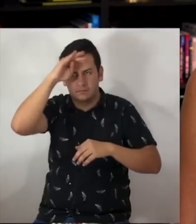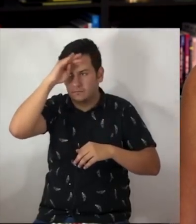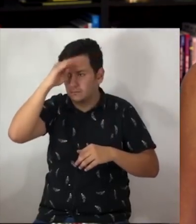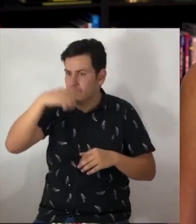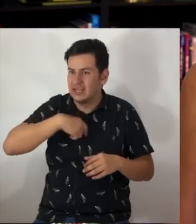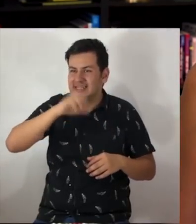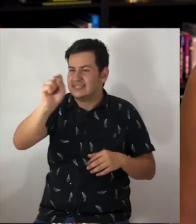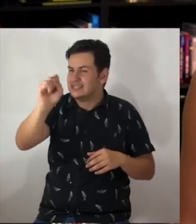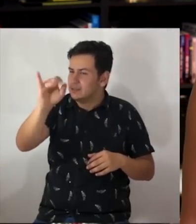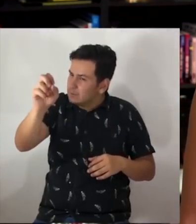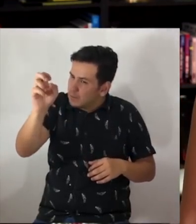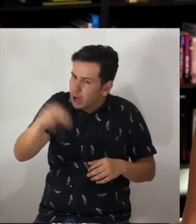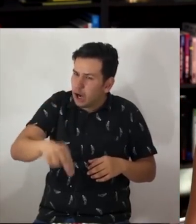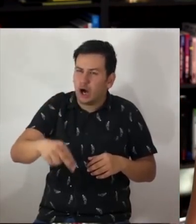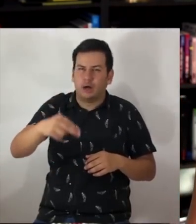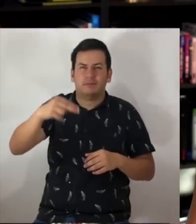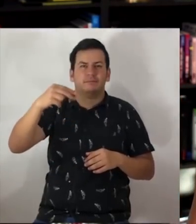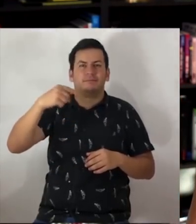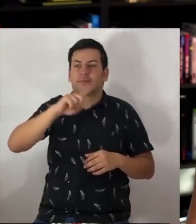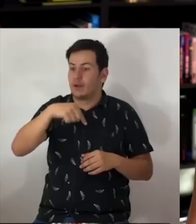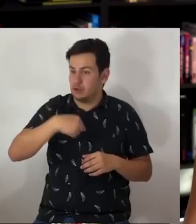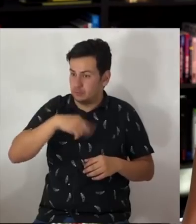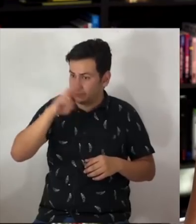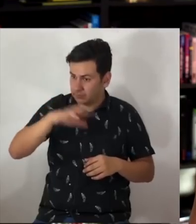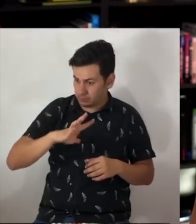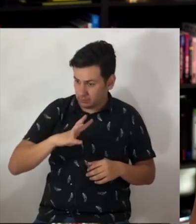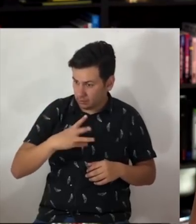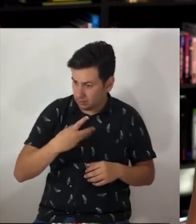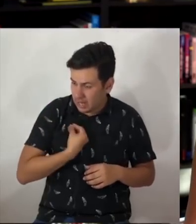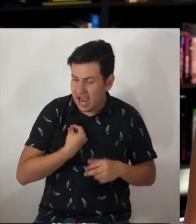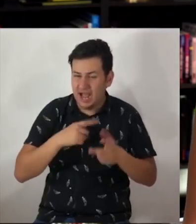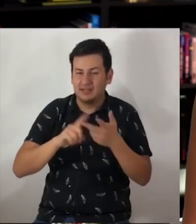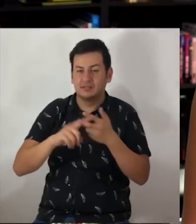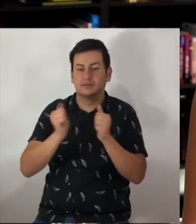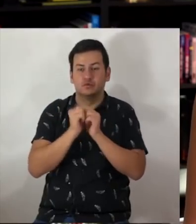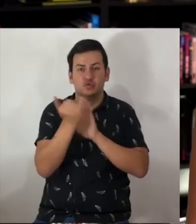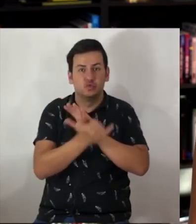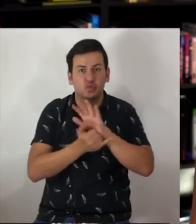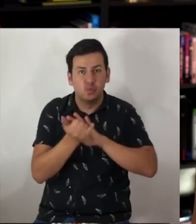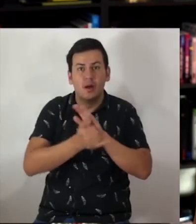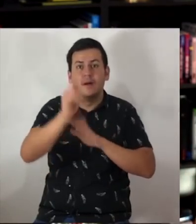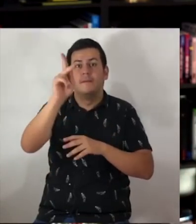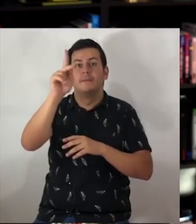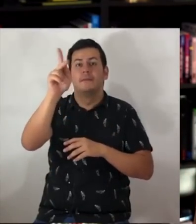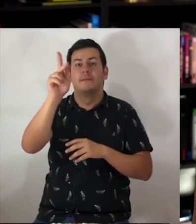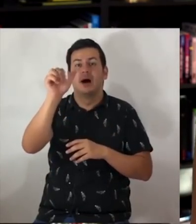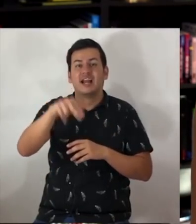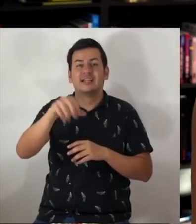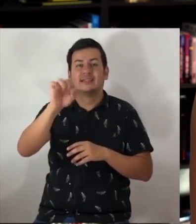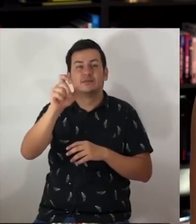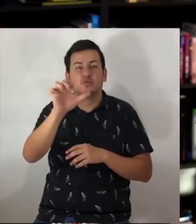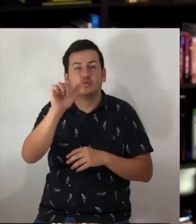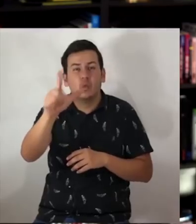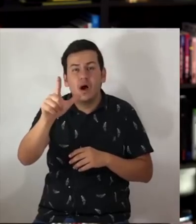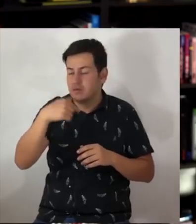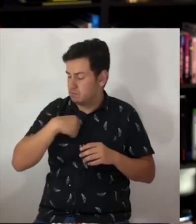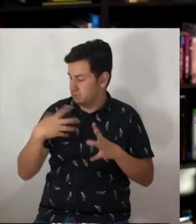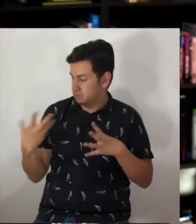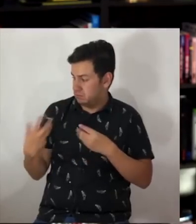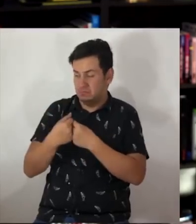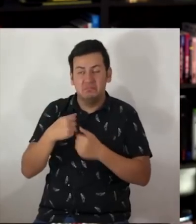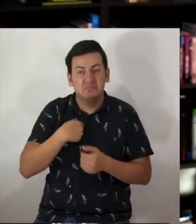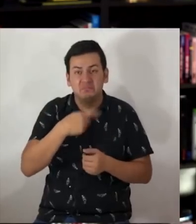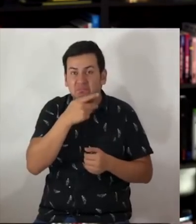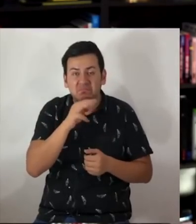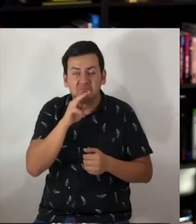Simón, terapeuta, doctor. Soy trans, pansexual, youtuber y estoy en cuarentena sola, ni siquiera con mis padres. Le estoy escribiendo